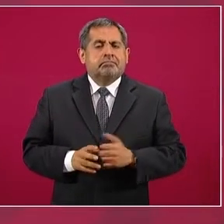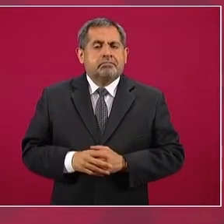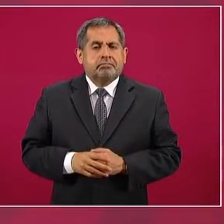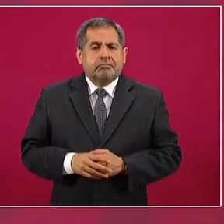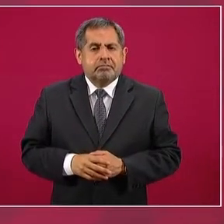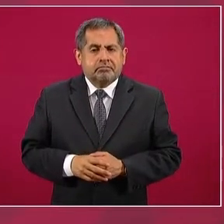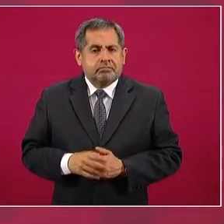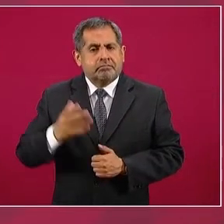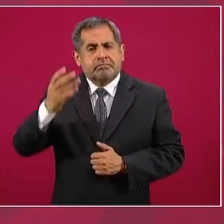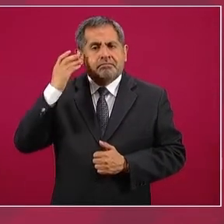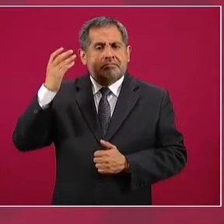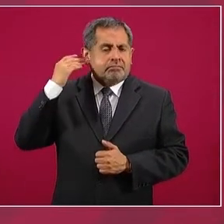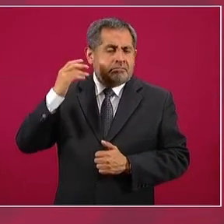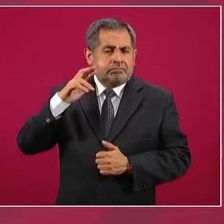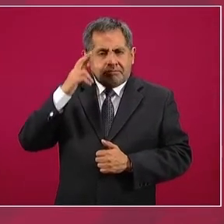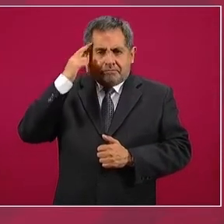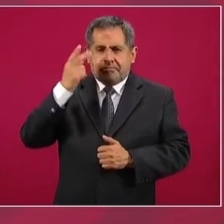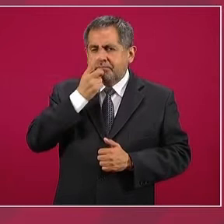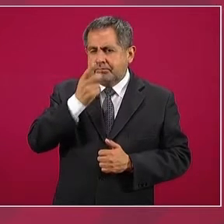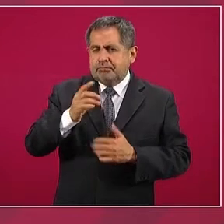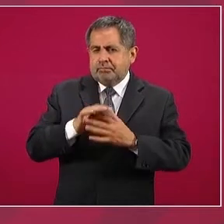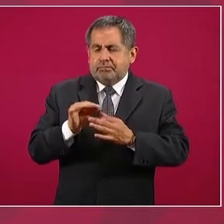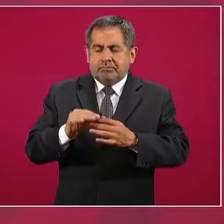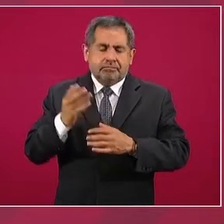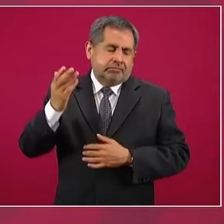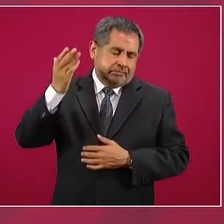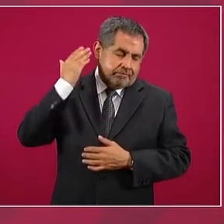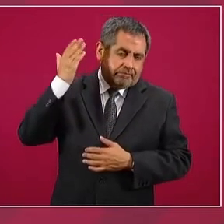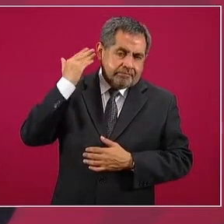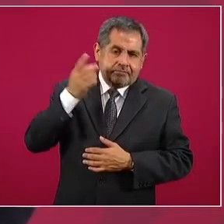¿qué decían antes?